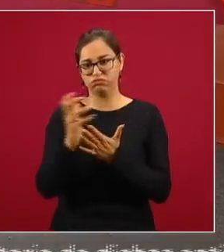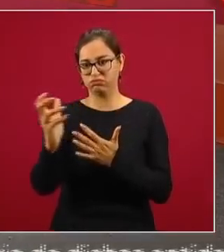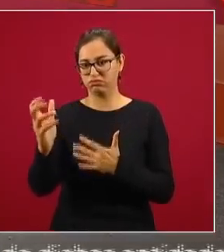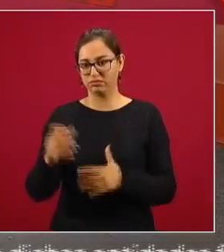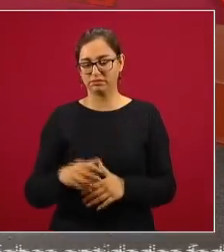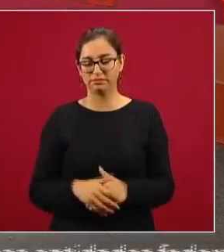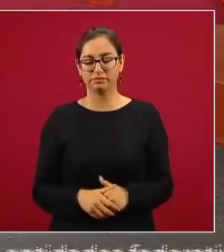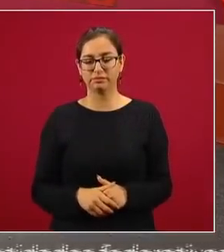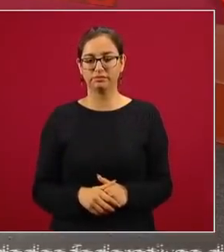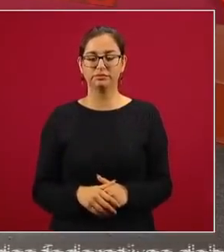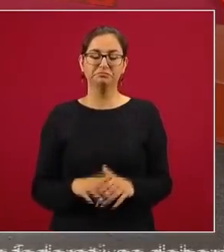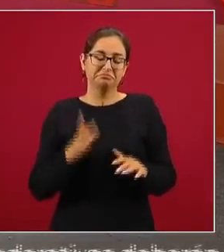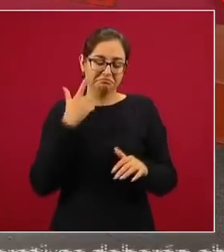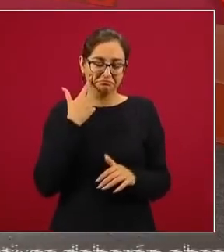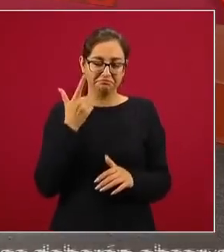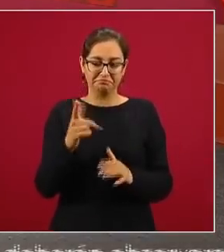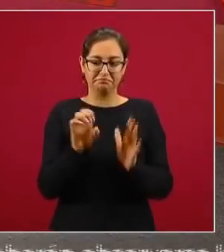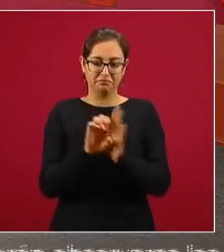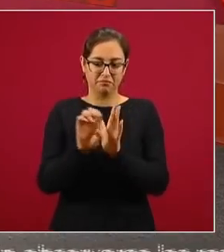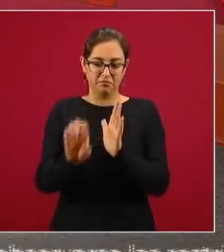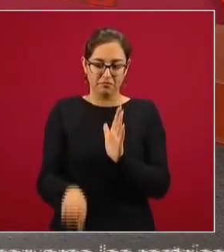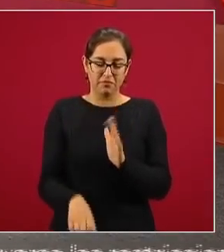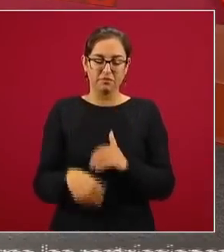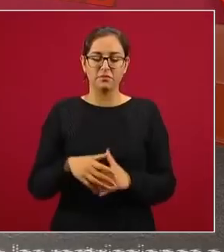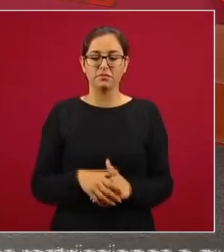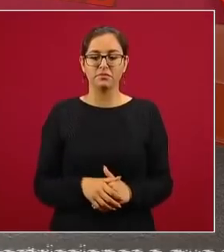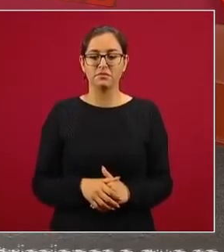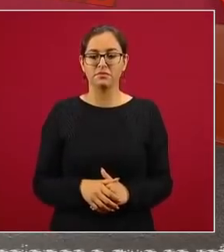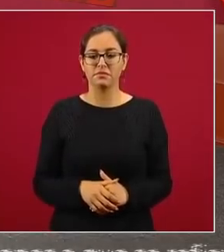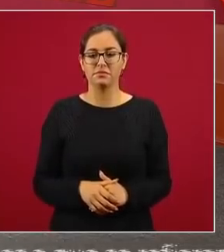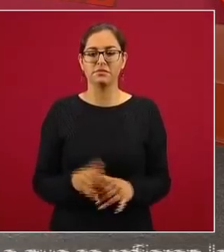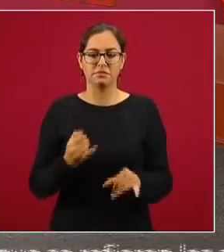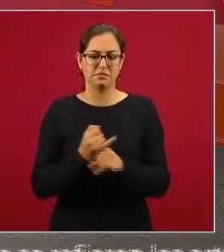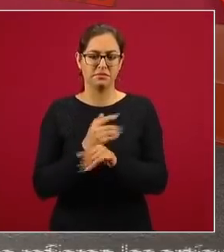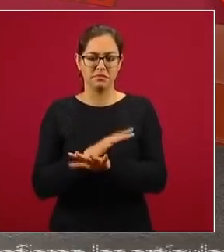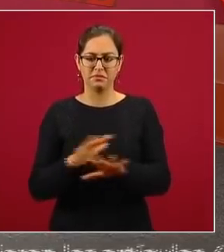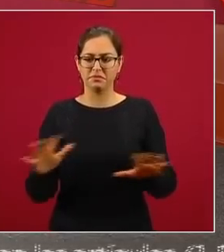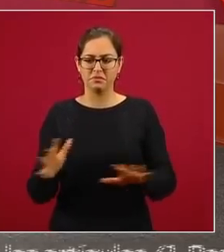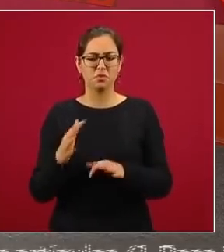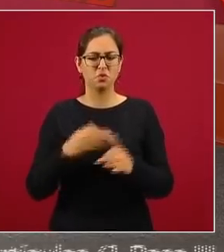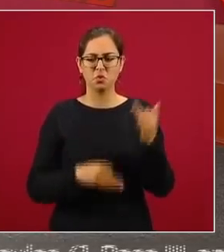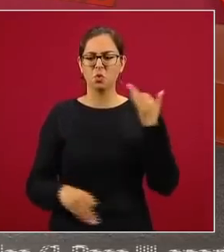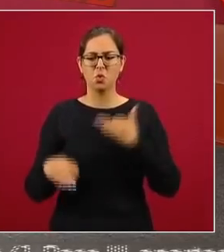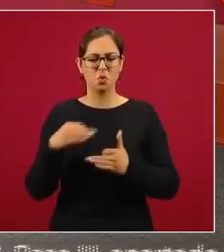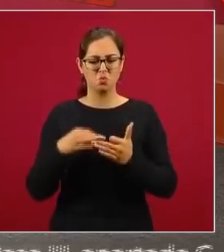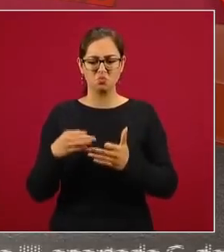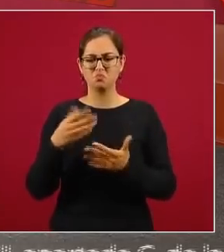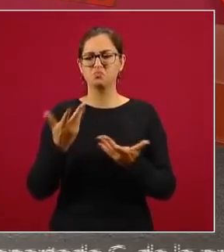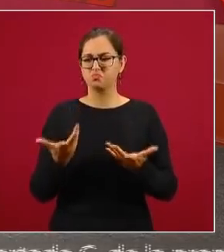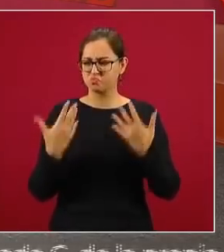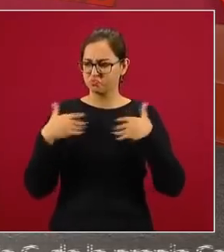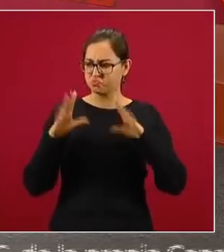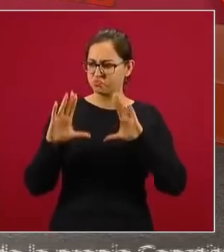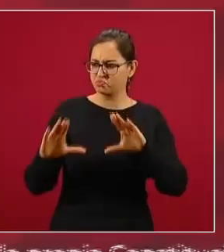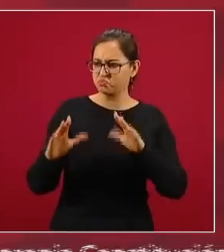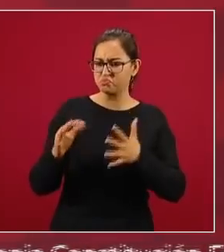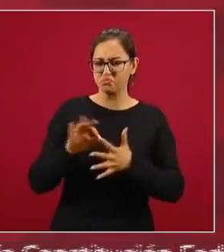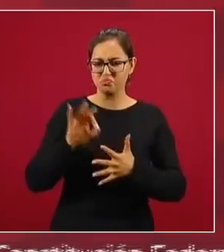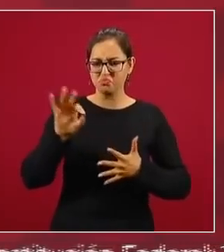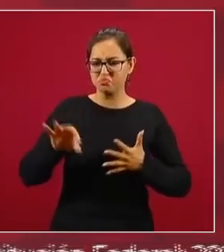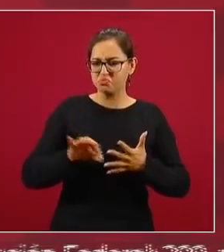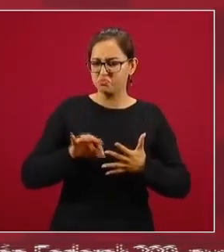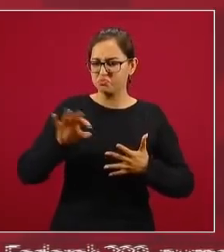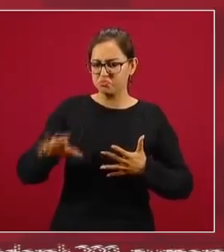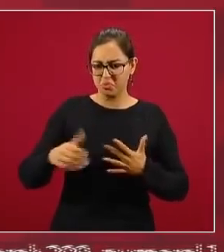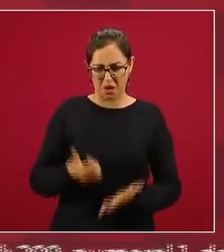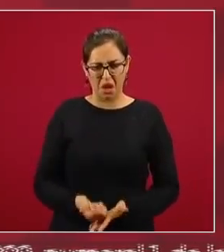Nada más les voy a dar un dato para que nos entendamos. Y además todo esto es pedagógico y ayuda. El encargado